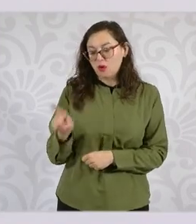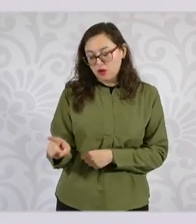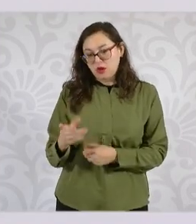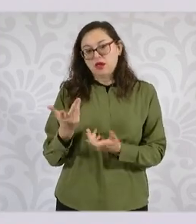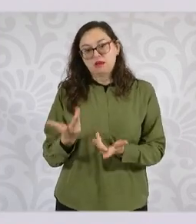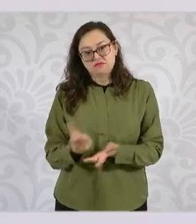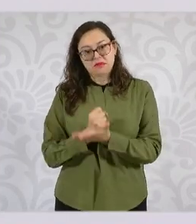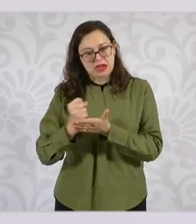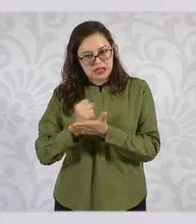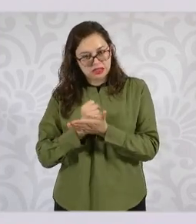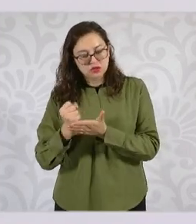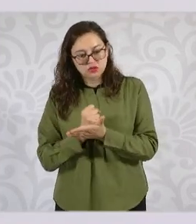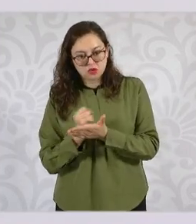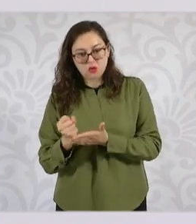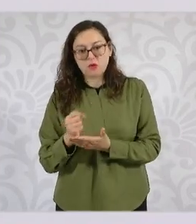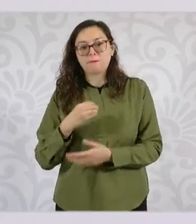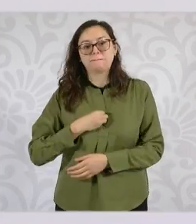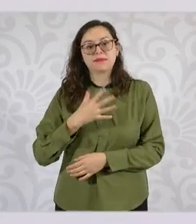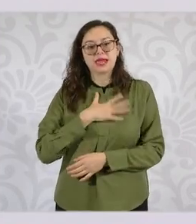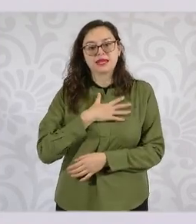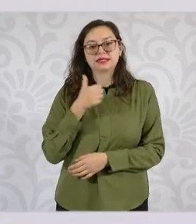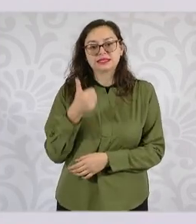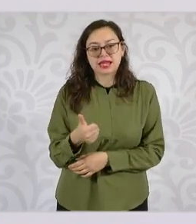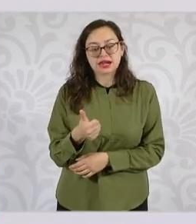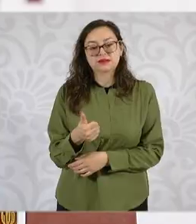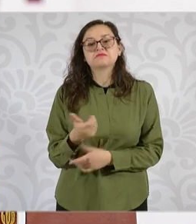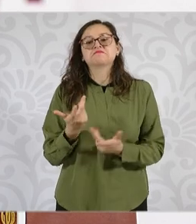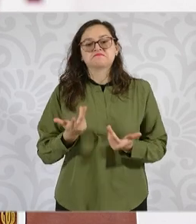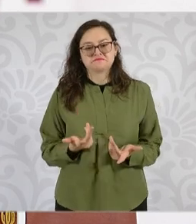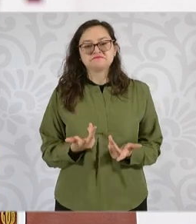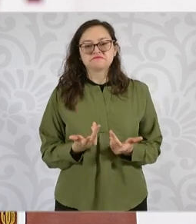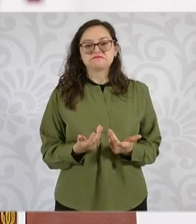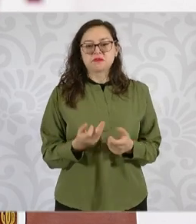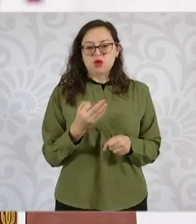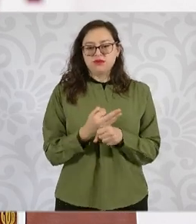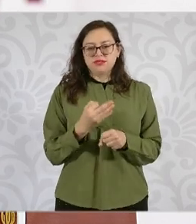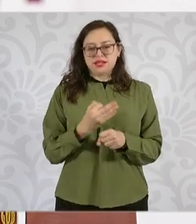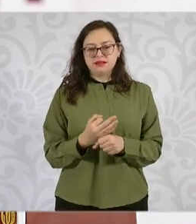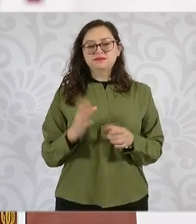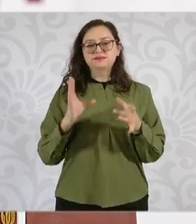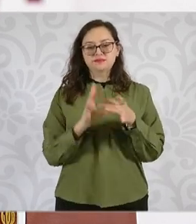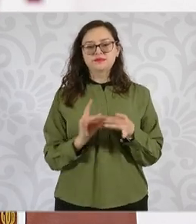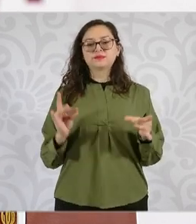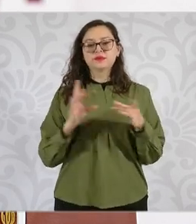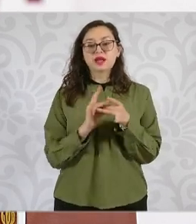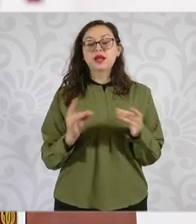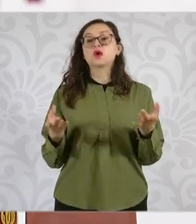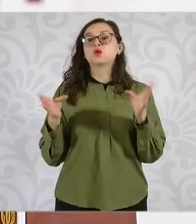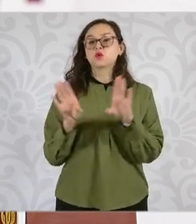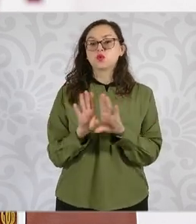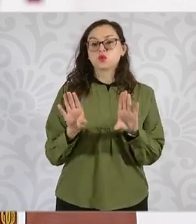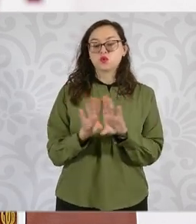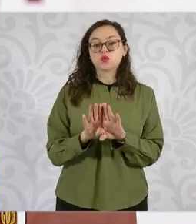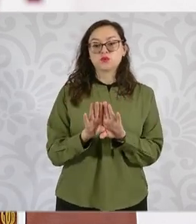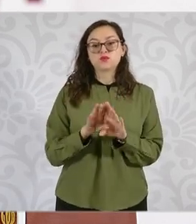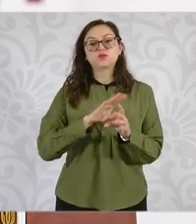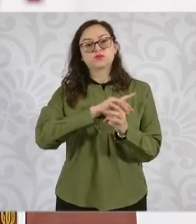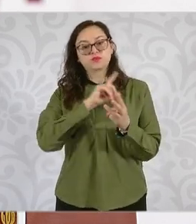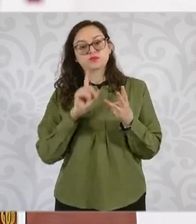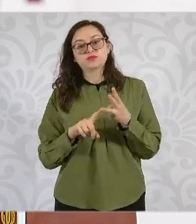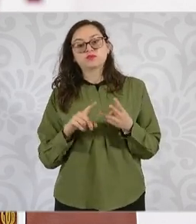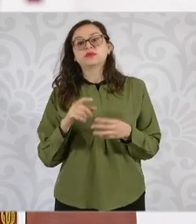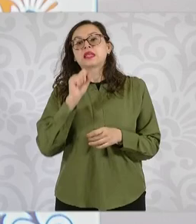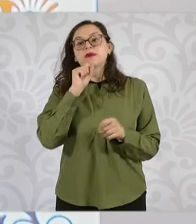Financiera vamos a financiar estas viviendas, ahora lo vamos a explicar. Y por otro lado está Rosé Isela Rodríguez,